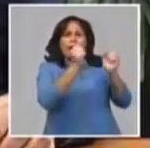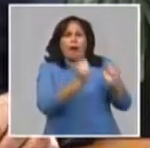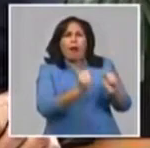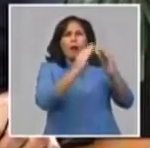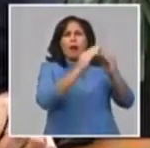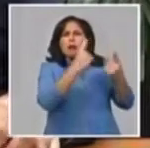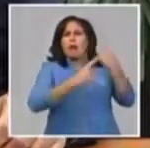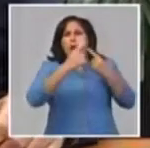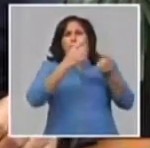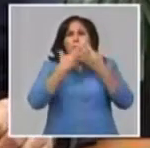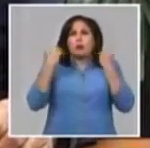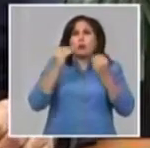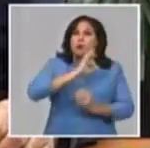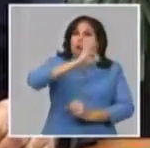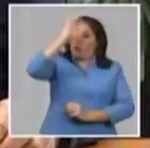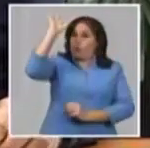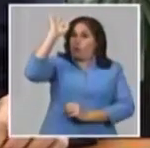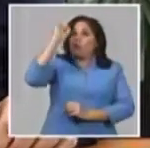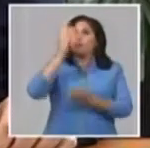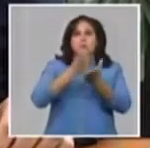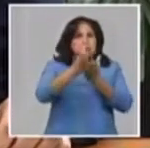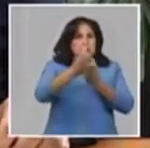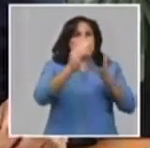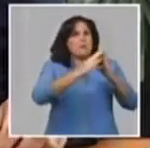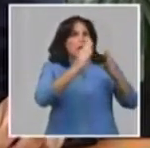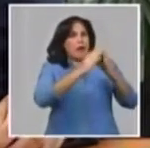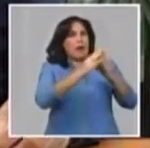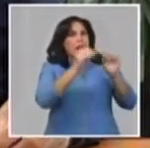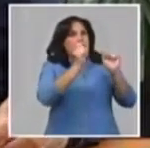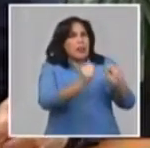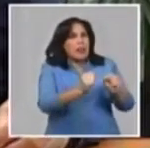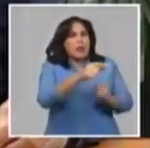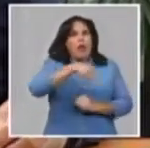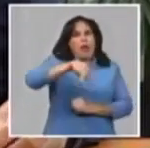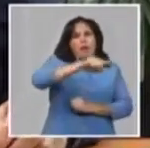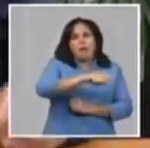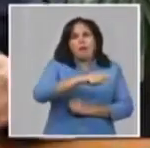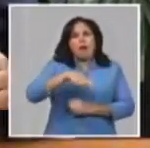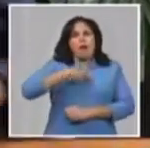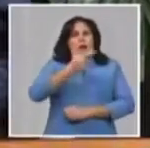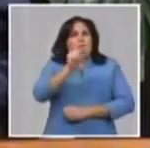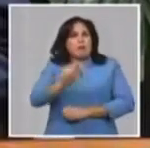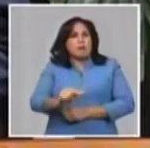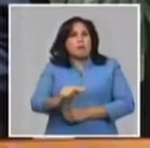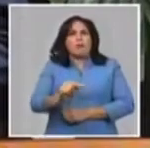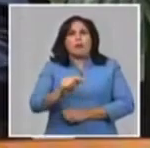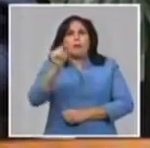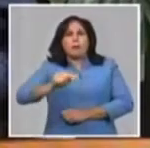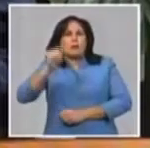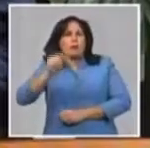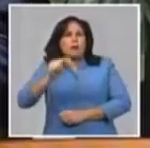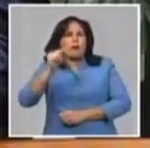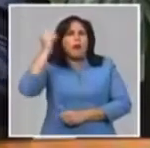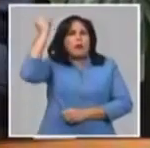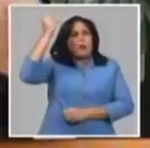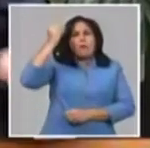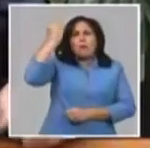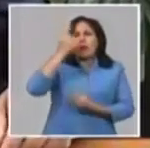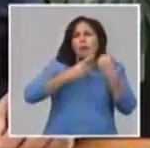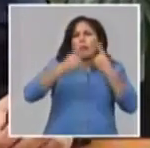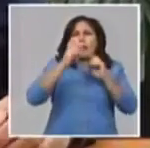escenario, no ha desaparecido, la cultura ha seguido entre nuestra gente, los artistas y las instituciones se las han